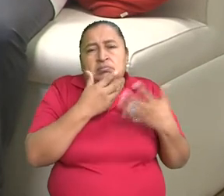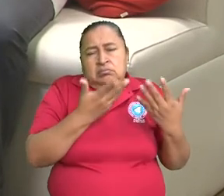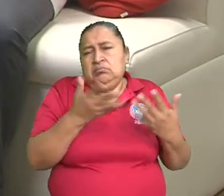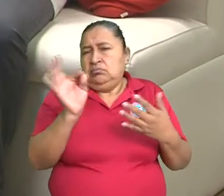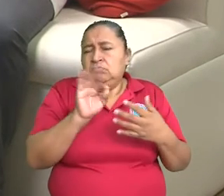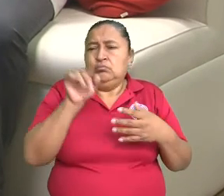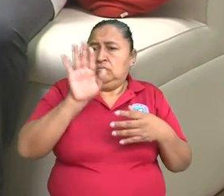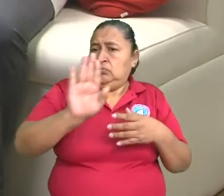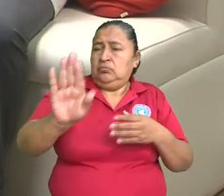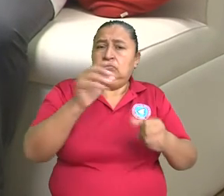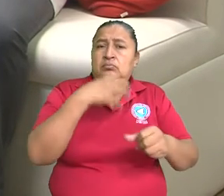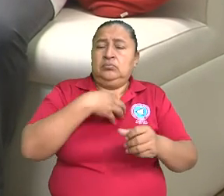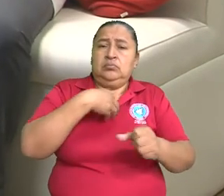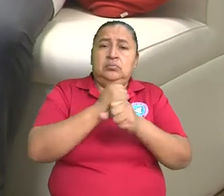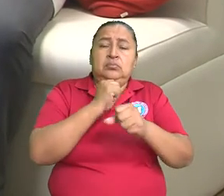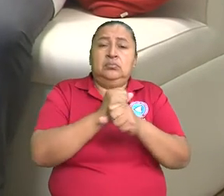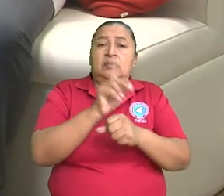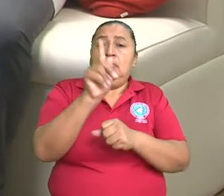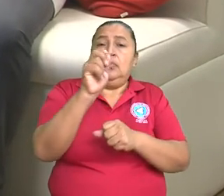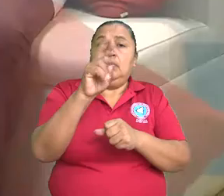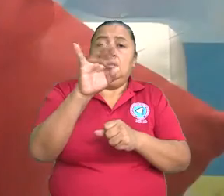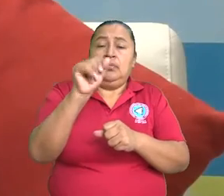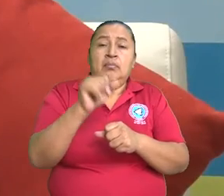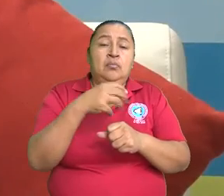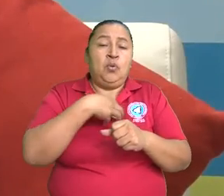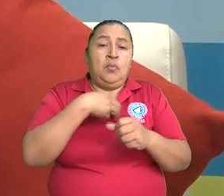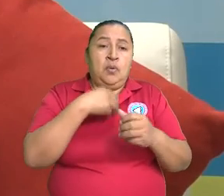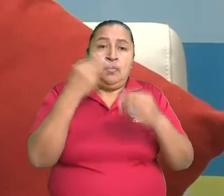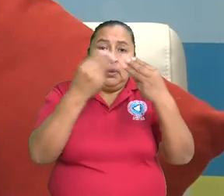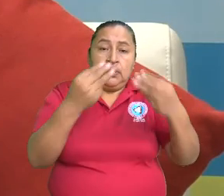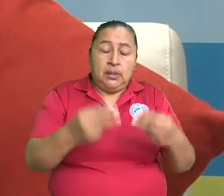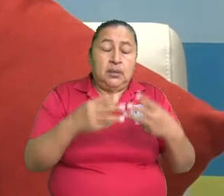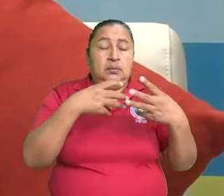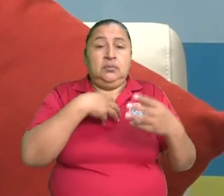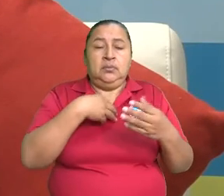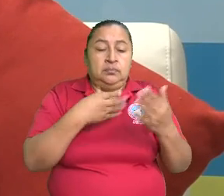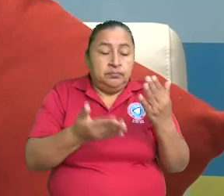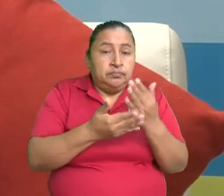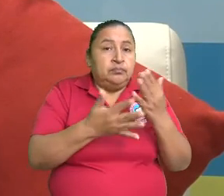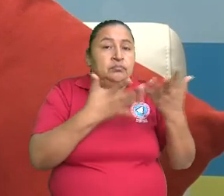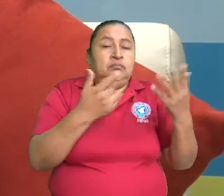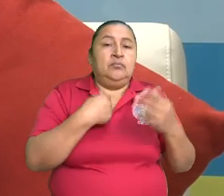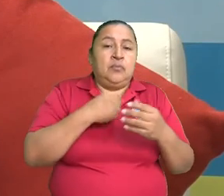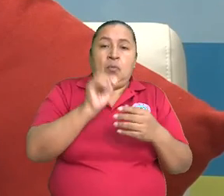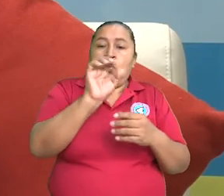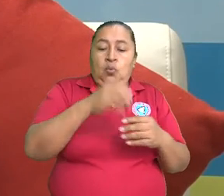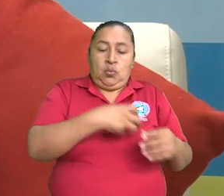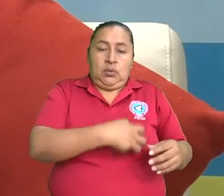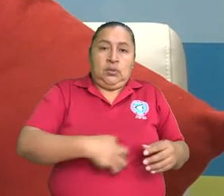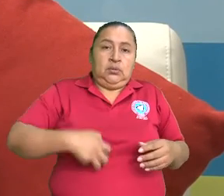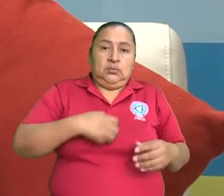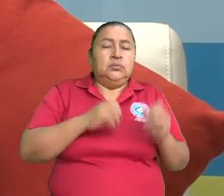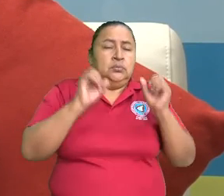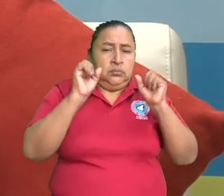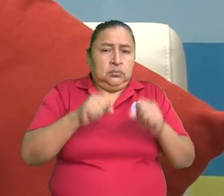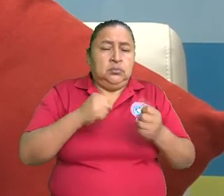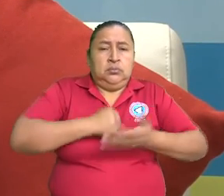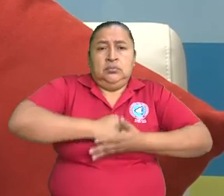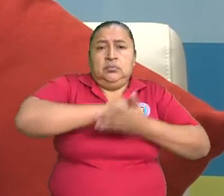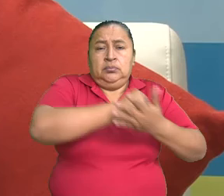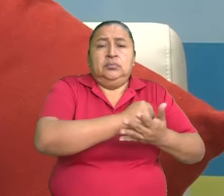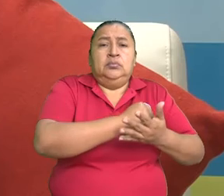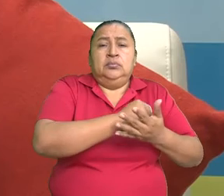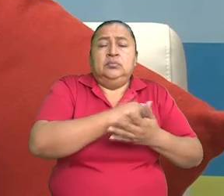técnicas e incluso algunos instrumentos, electroestimulación, por ejemplo, ultrasonido, que puede, pues, ayudar